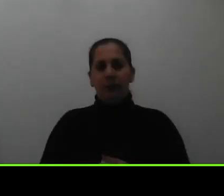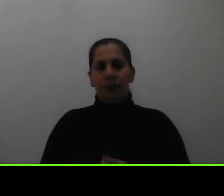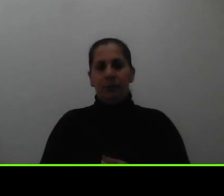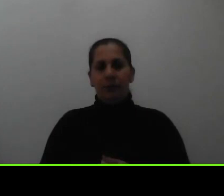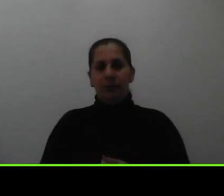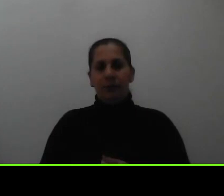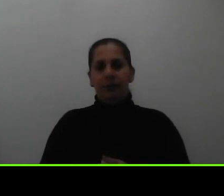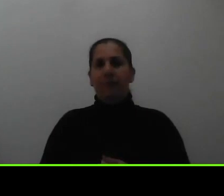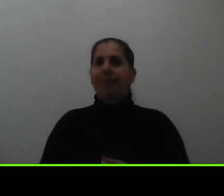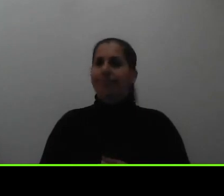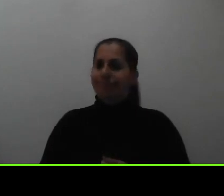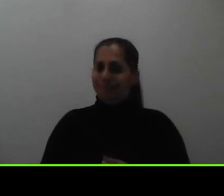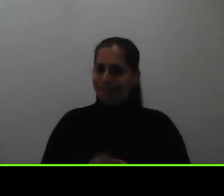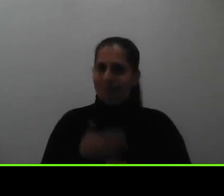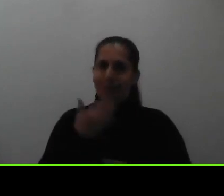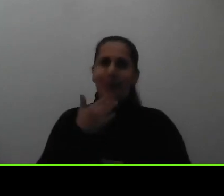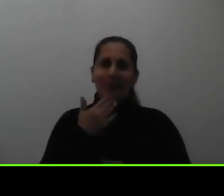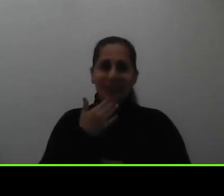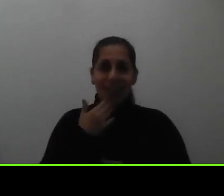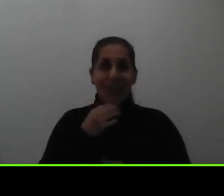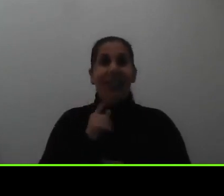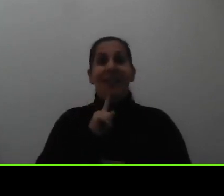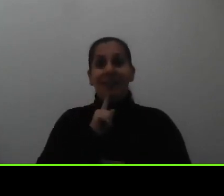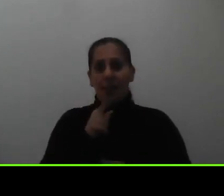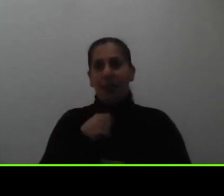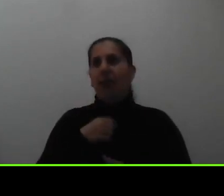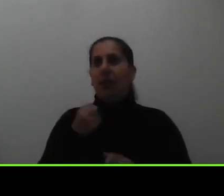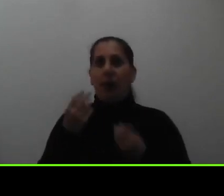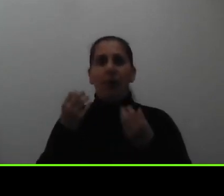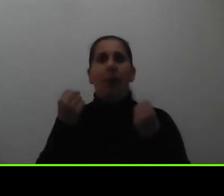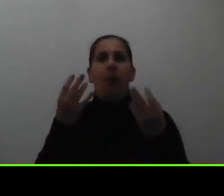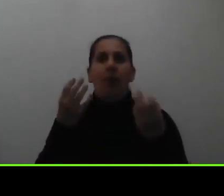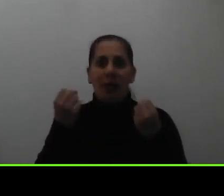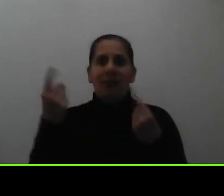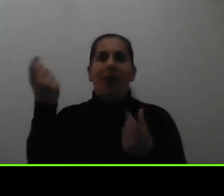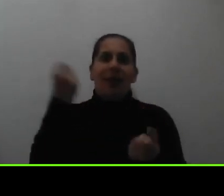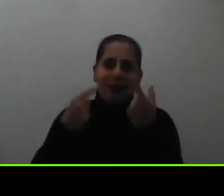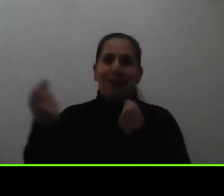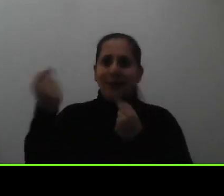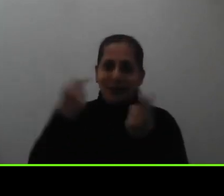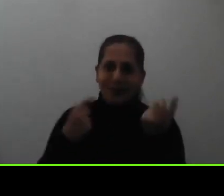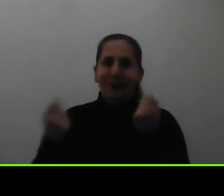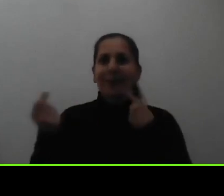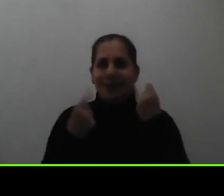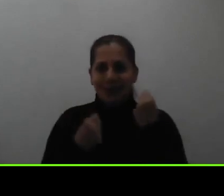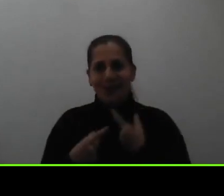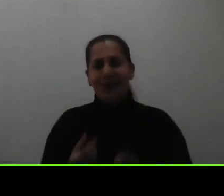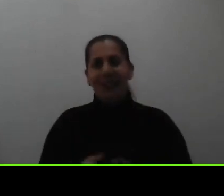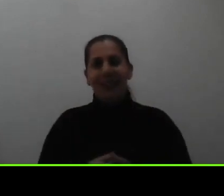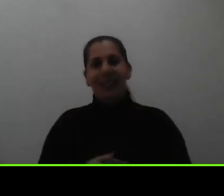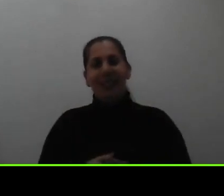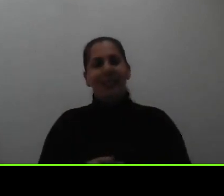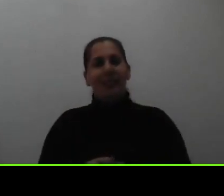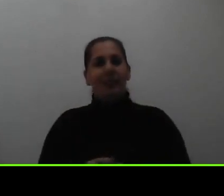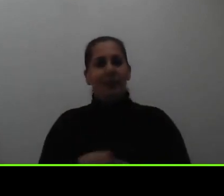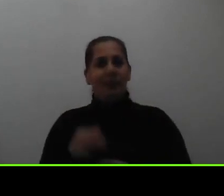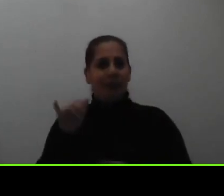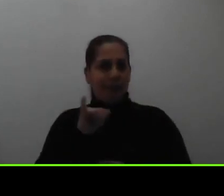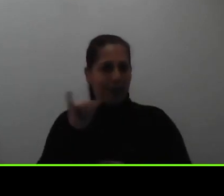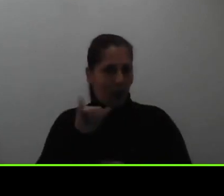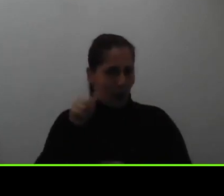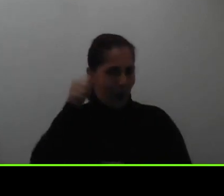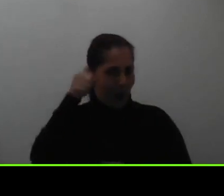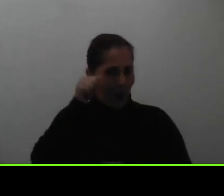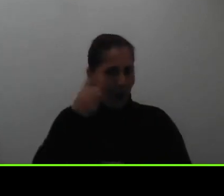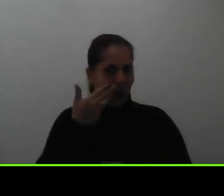sí muchas gracias es que sí hemos recibido bastantes bastantes consultas entonces pues igualmente en el